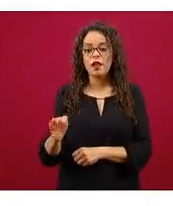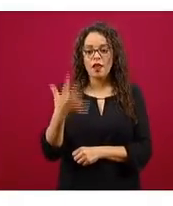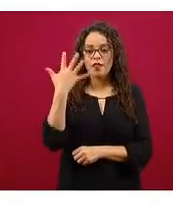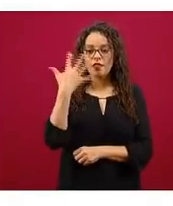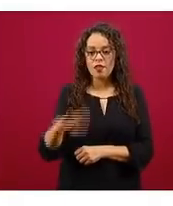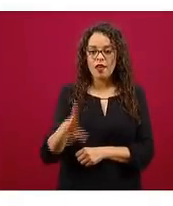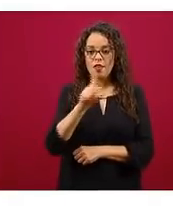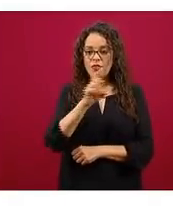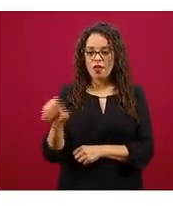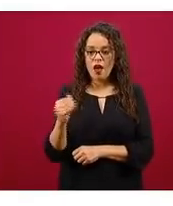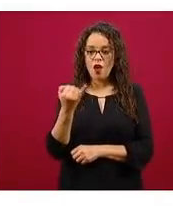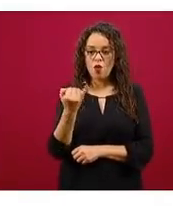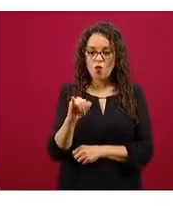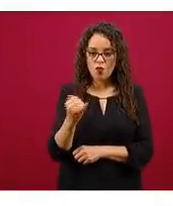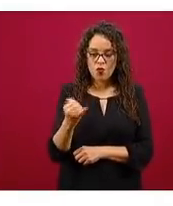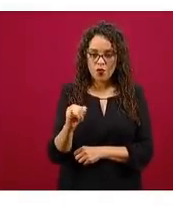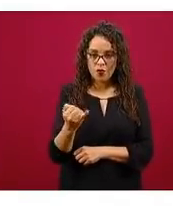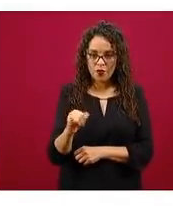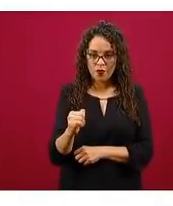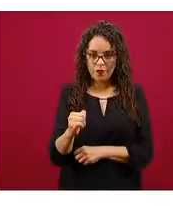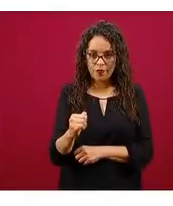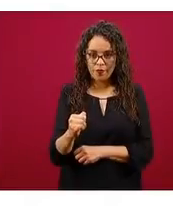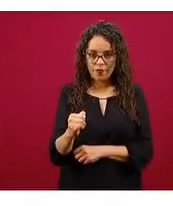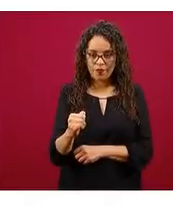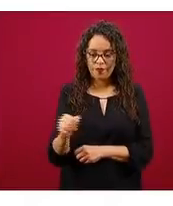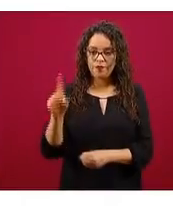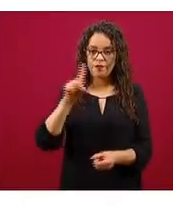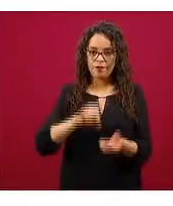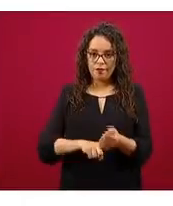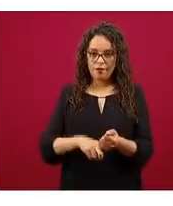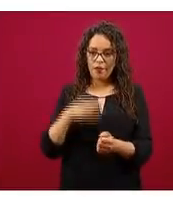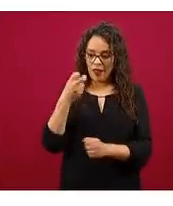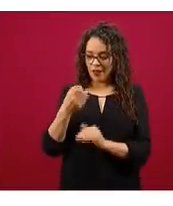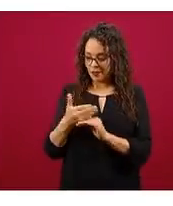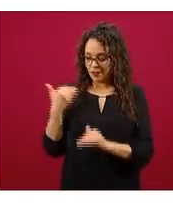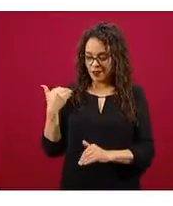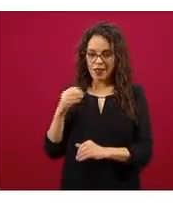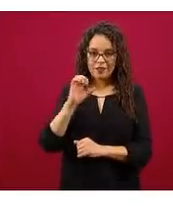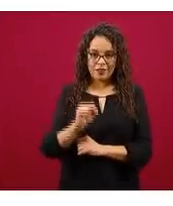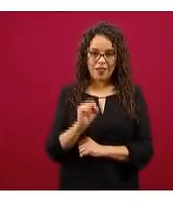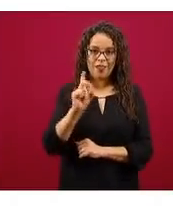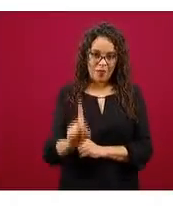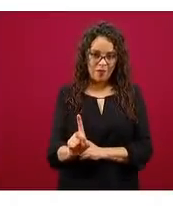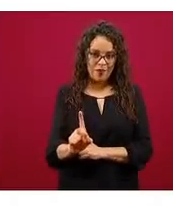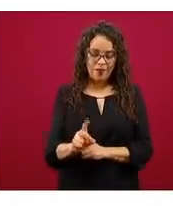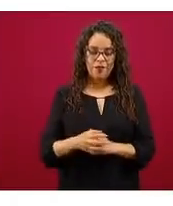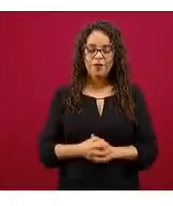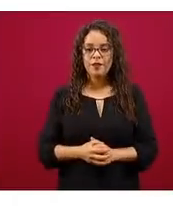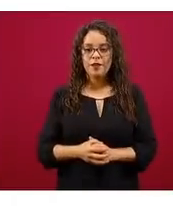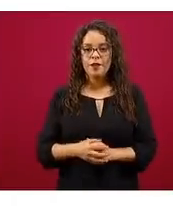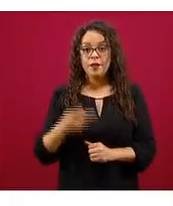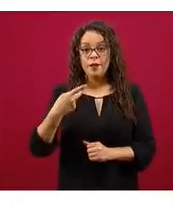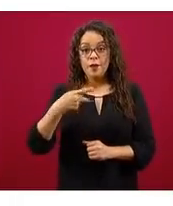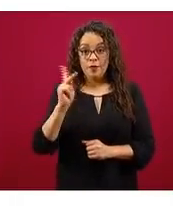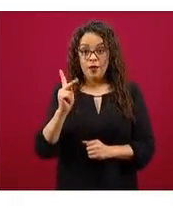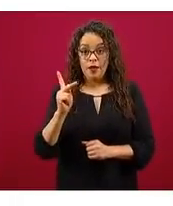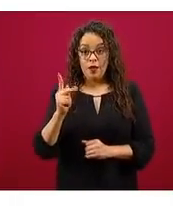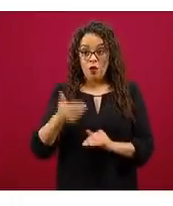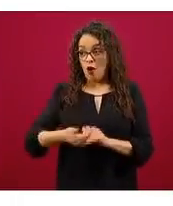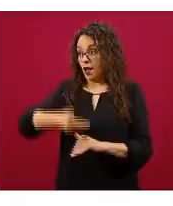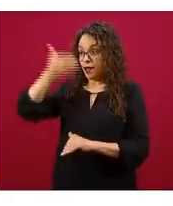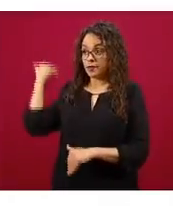los hallazgos de esta fin de semana y previo, lo que se consideraba previo al 10 de junio, lo